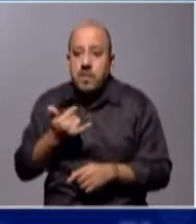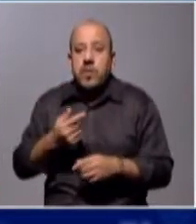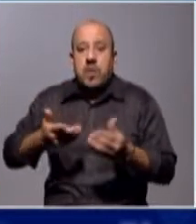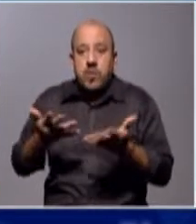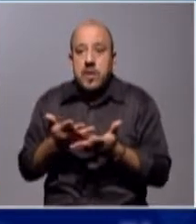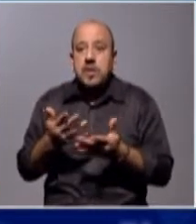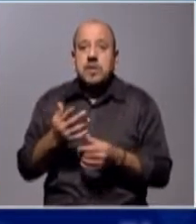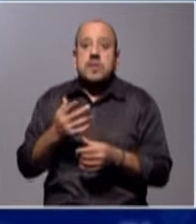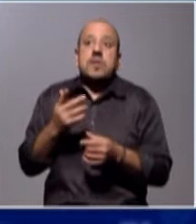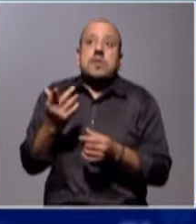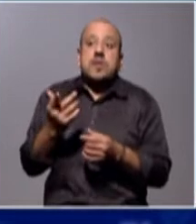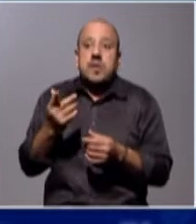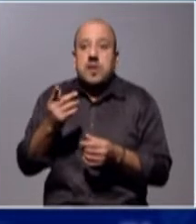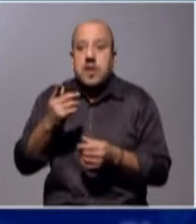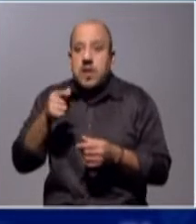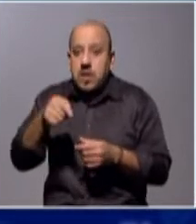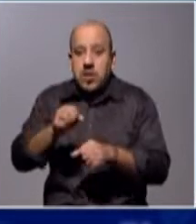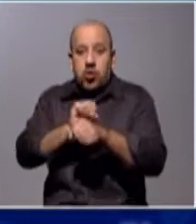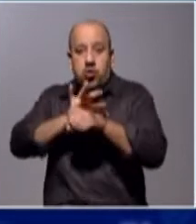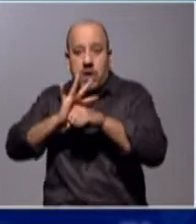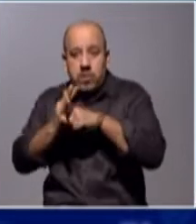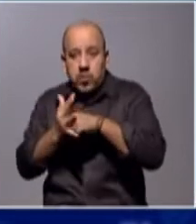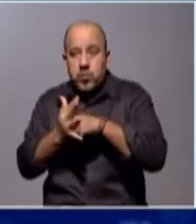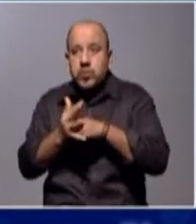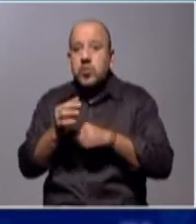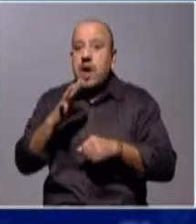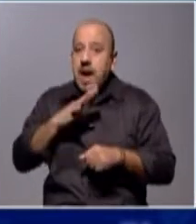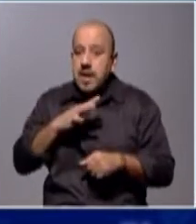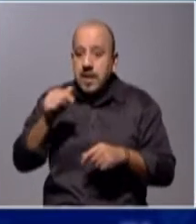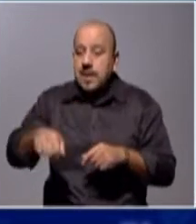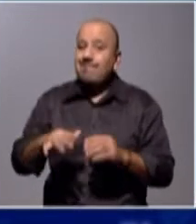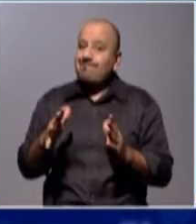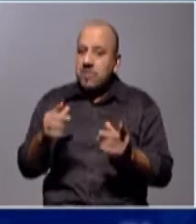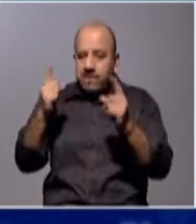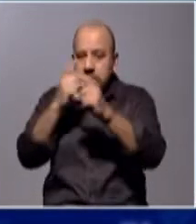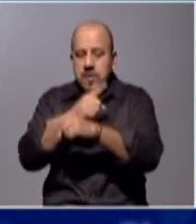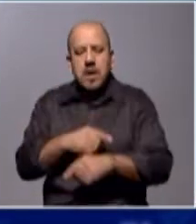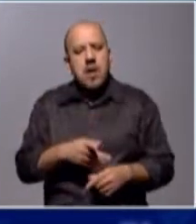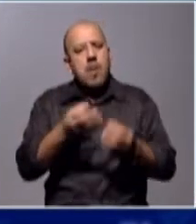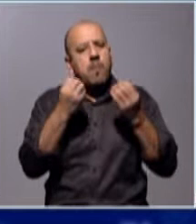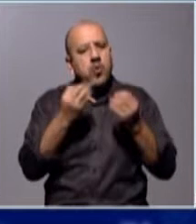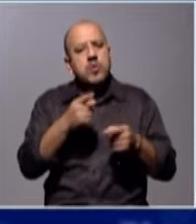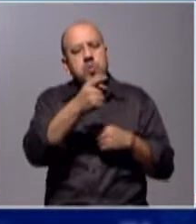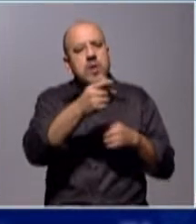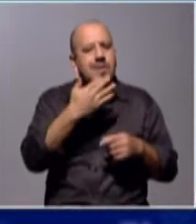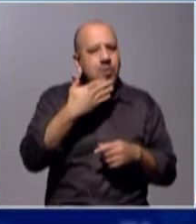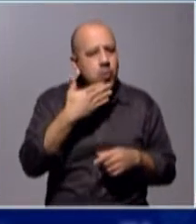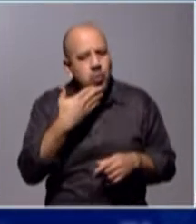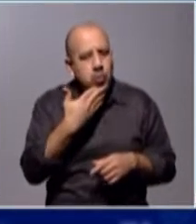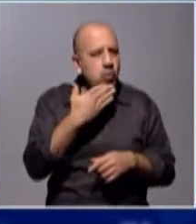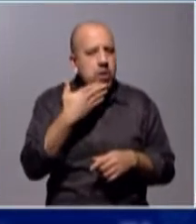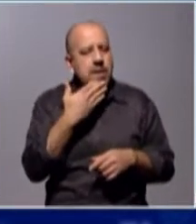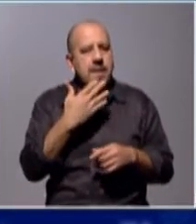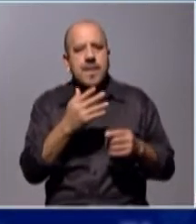llegada del coronavirus a zonas rurales. Por eso ustedes dudaron al principio